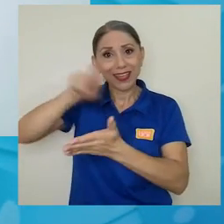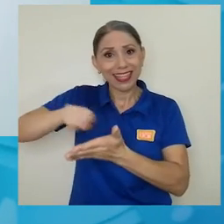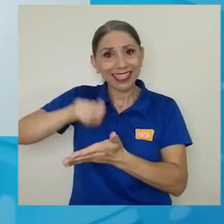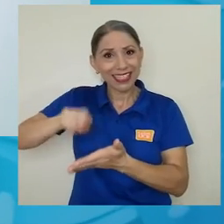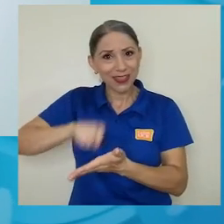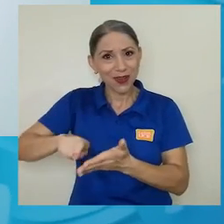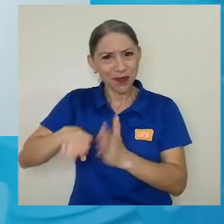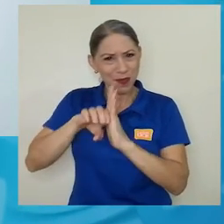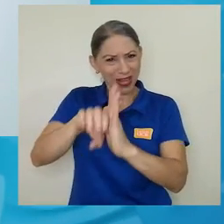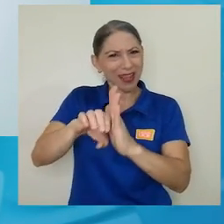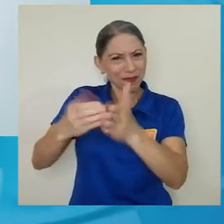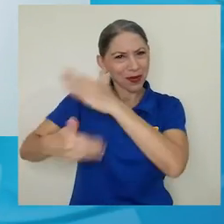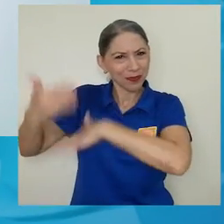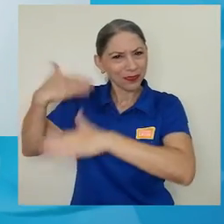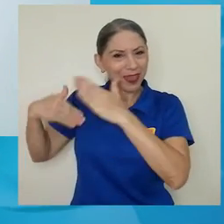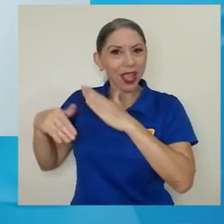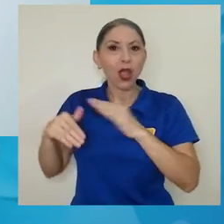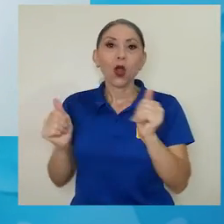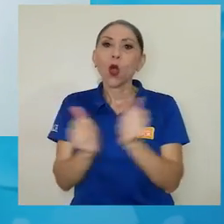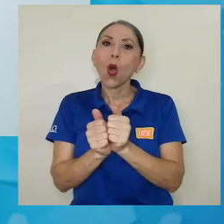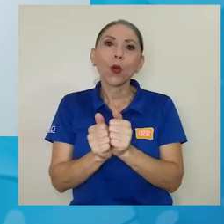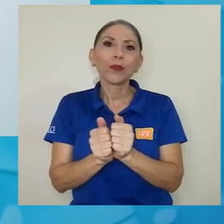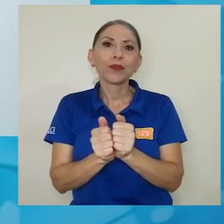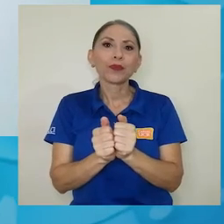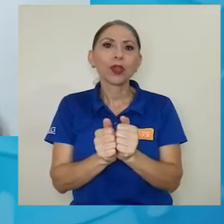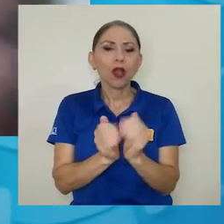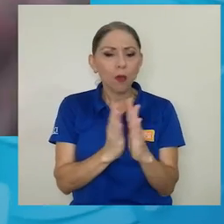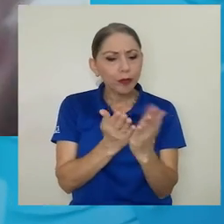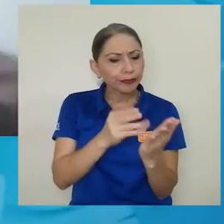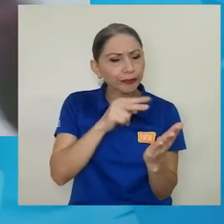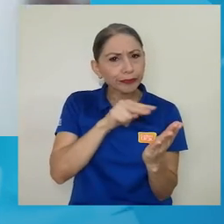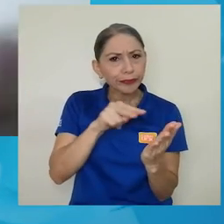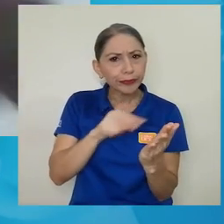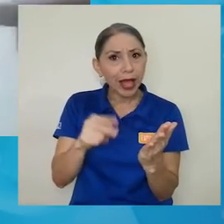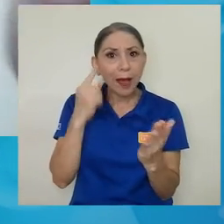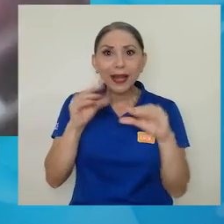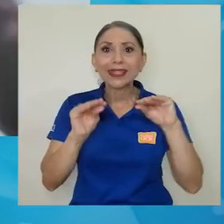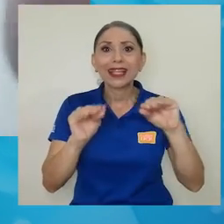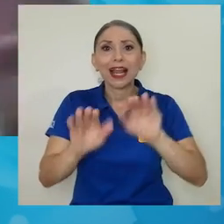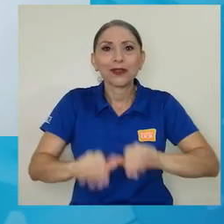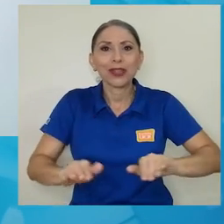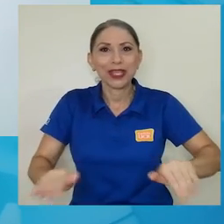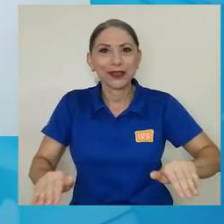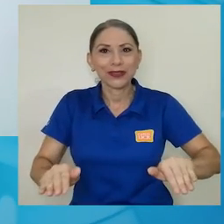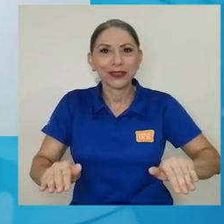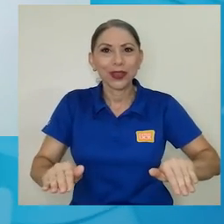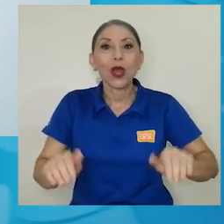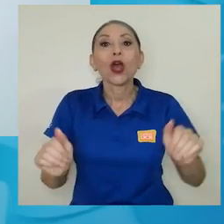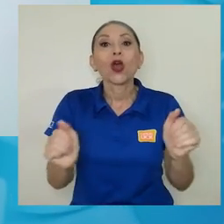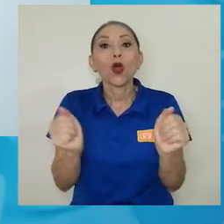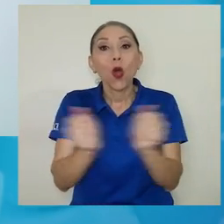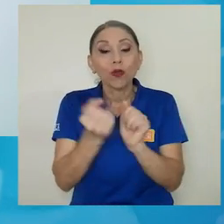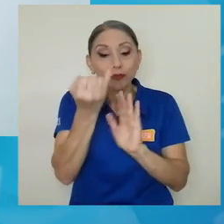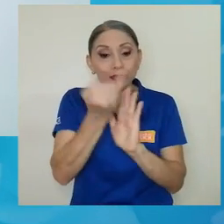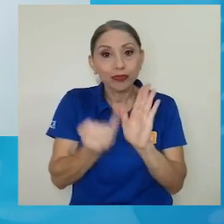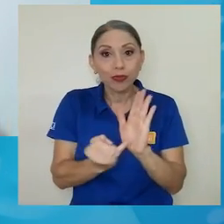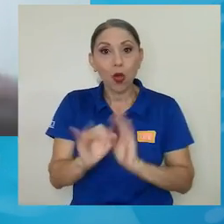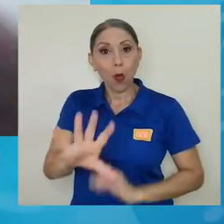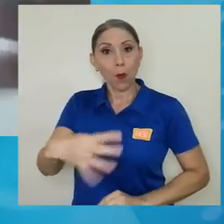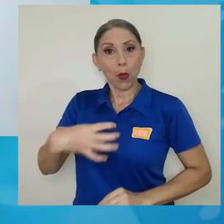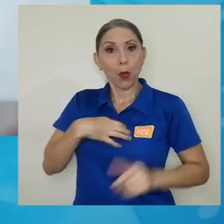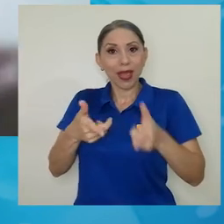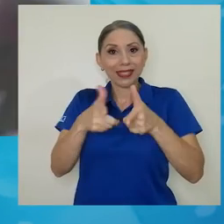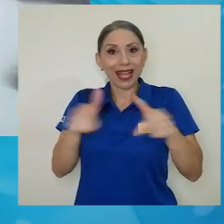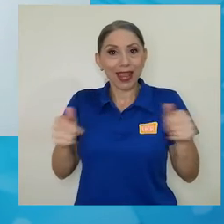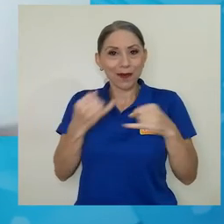mucho tiempo, con alfabetos para los niños en las escuelas, ilustrados en sus propias lenguas, y también con